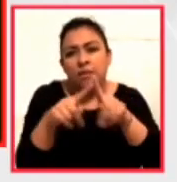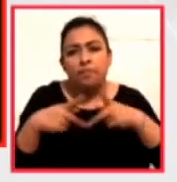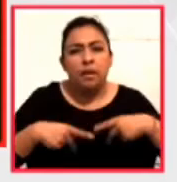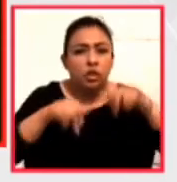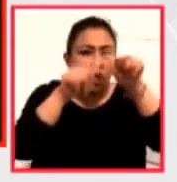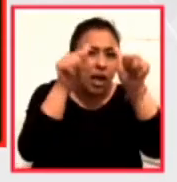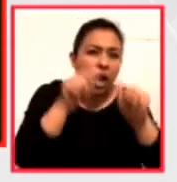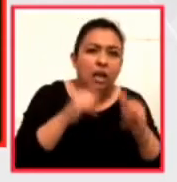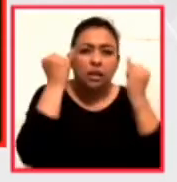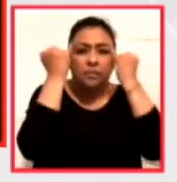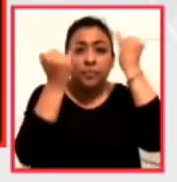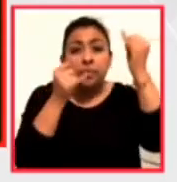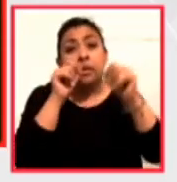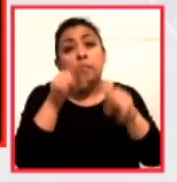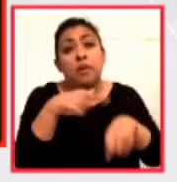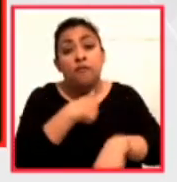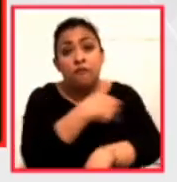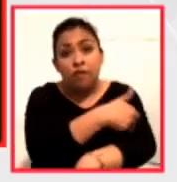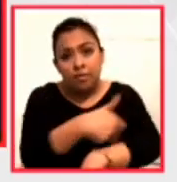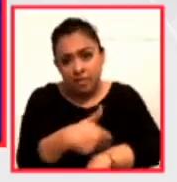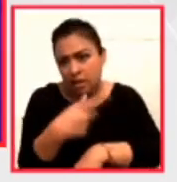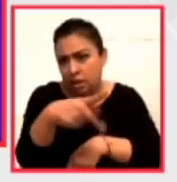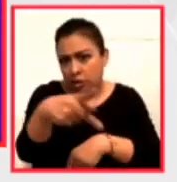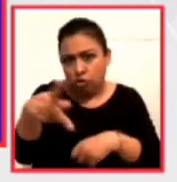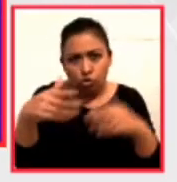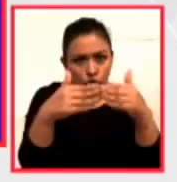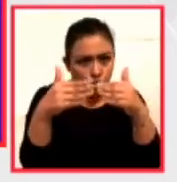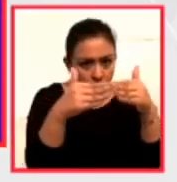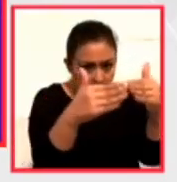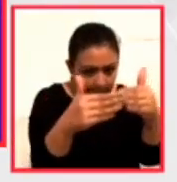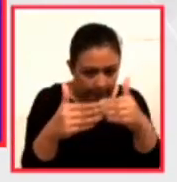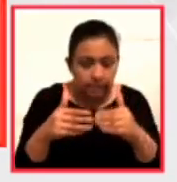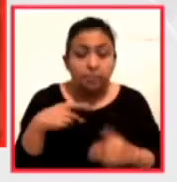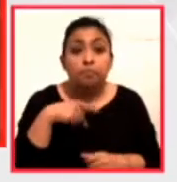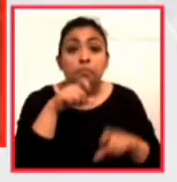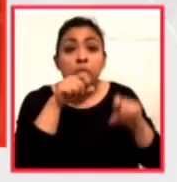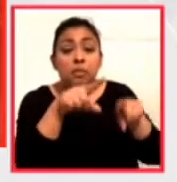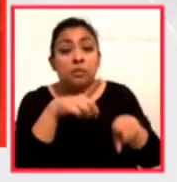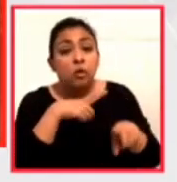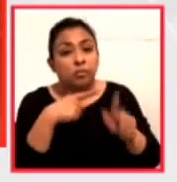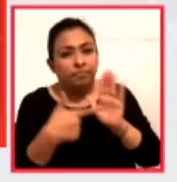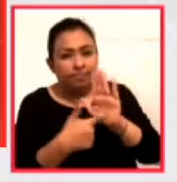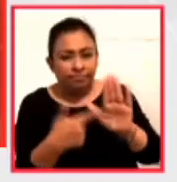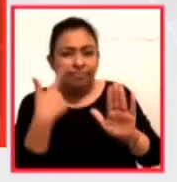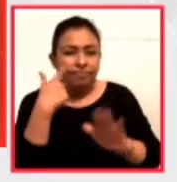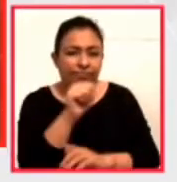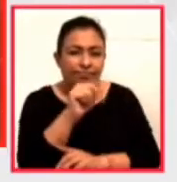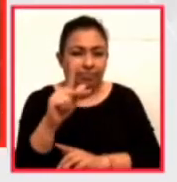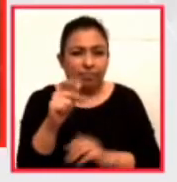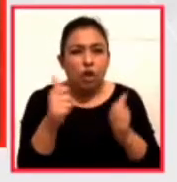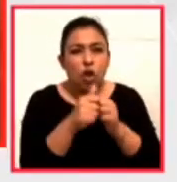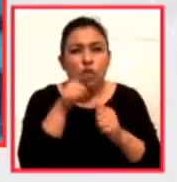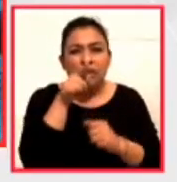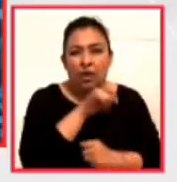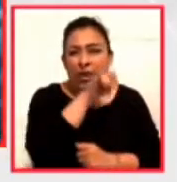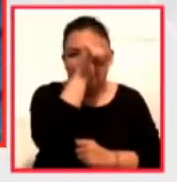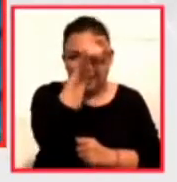los creadores y las familias desde su casa. También hizo referencia la plataforma Contigo en la Distancia.